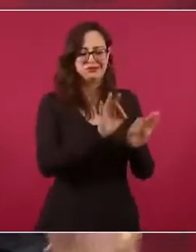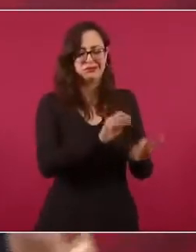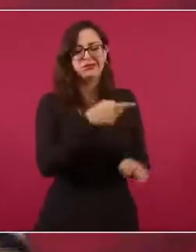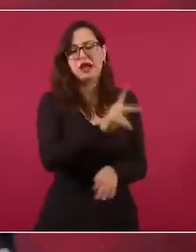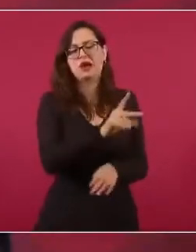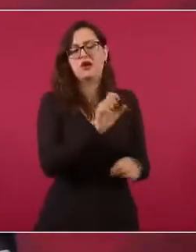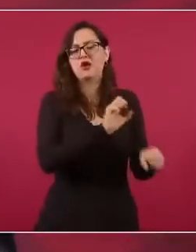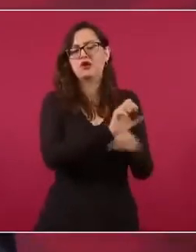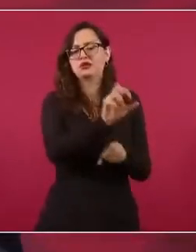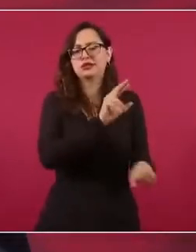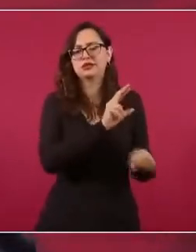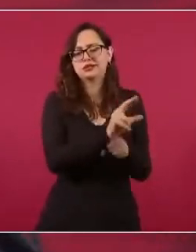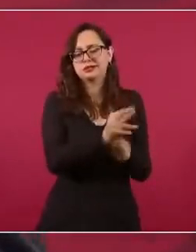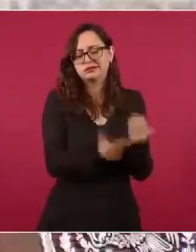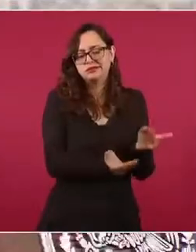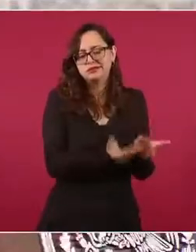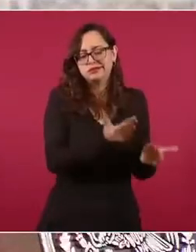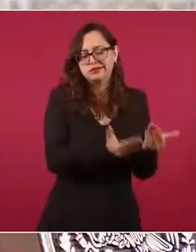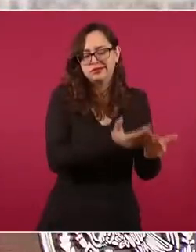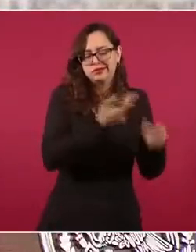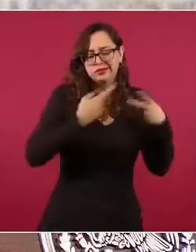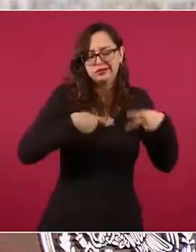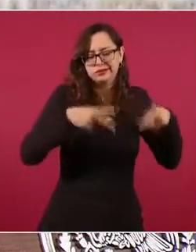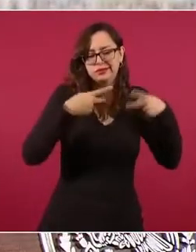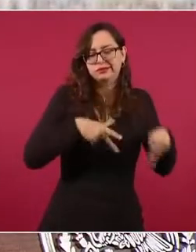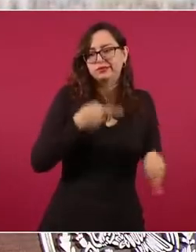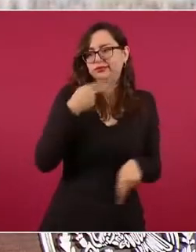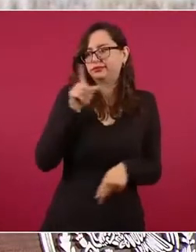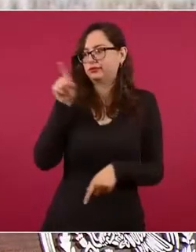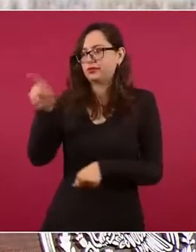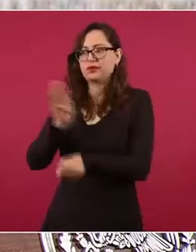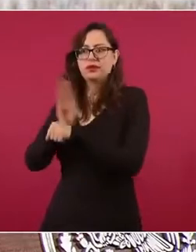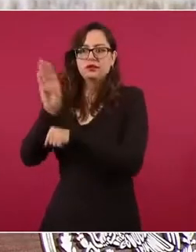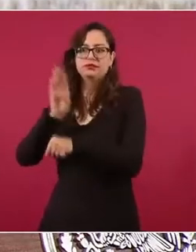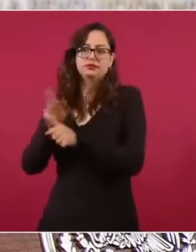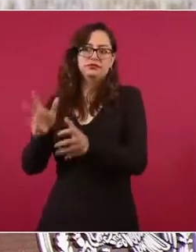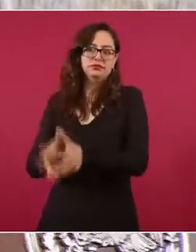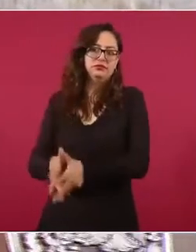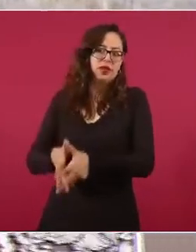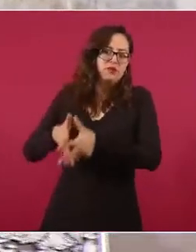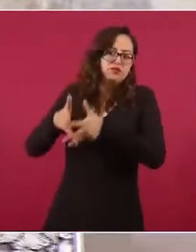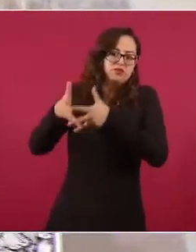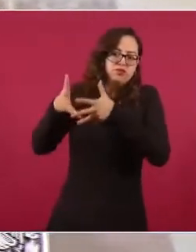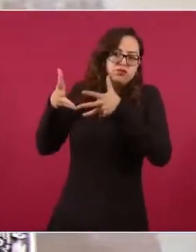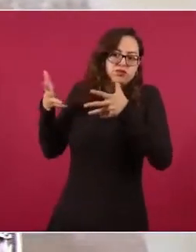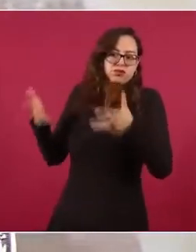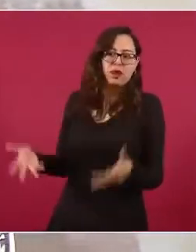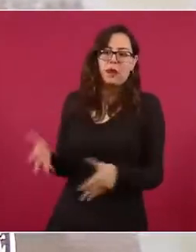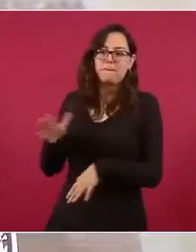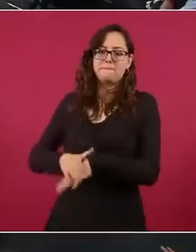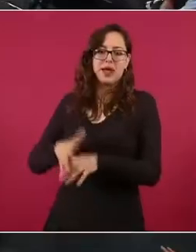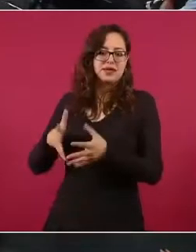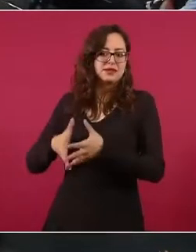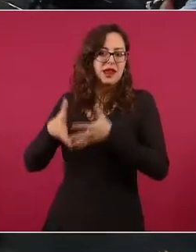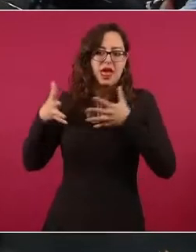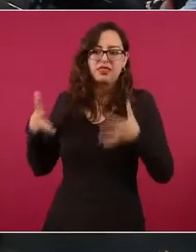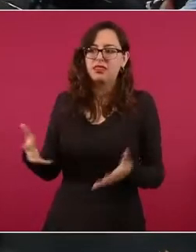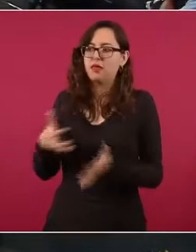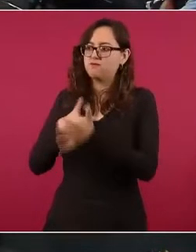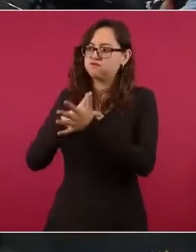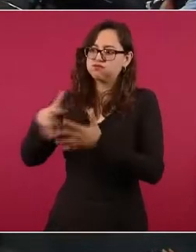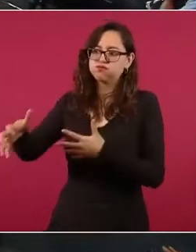el primer país en población en América Latina, el primer país